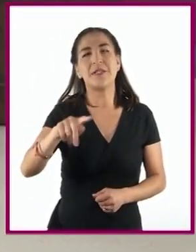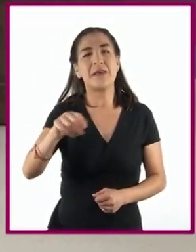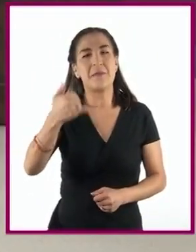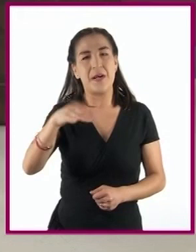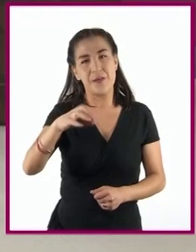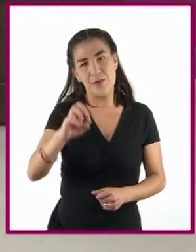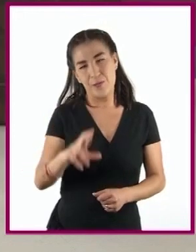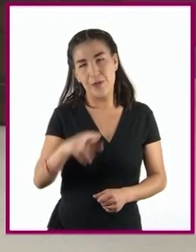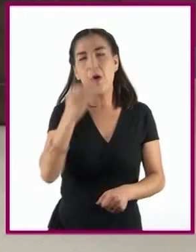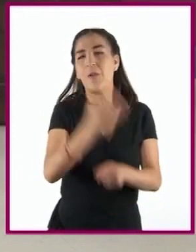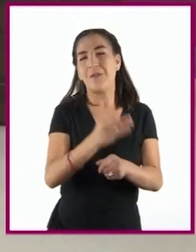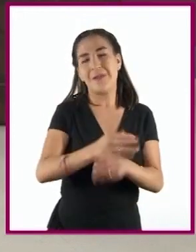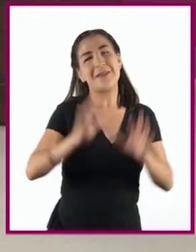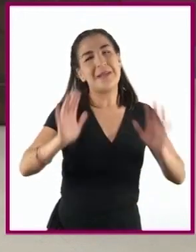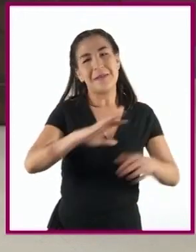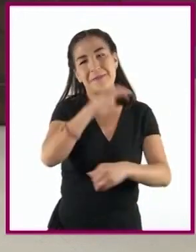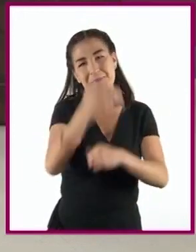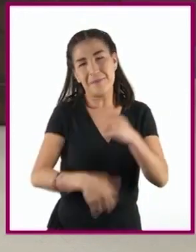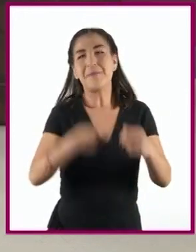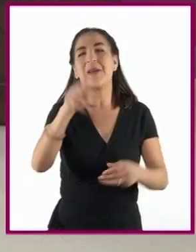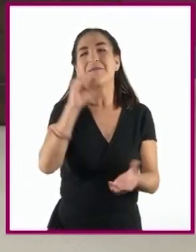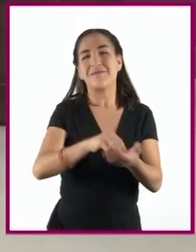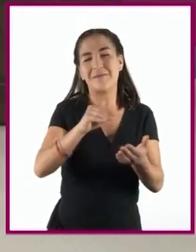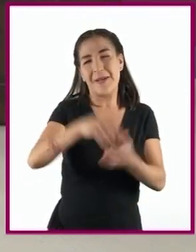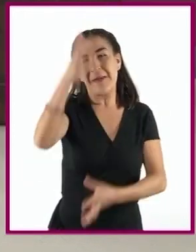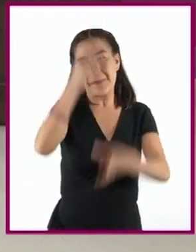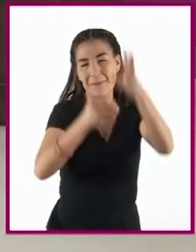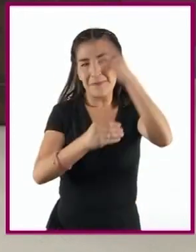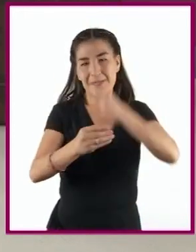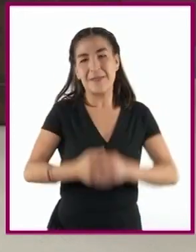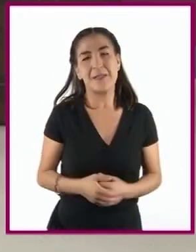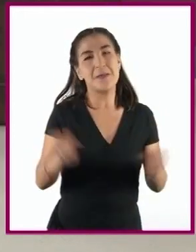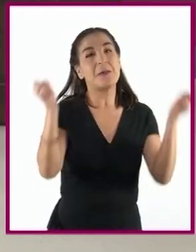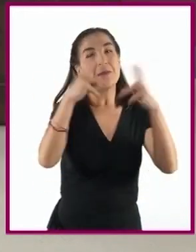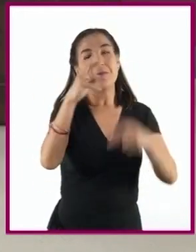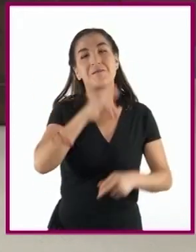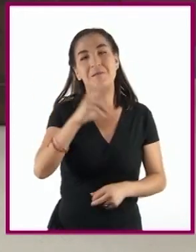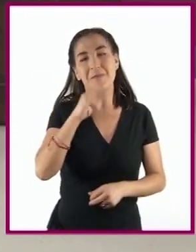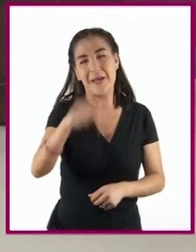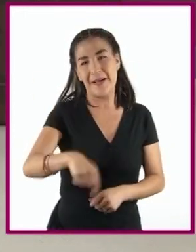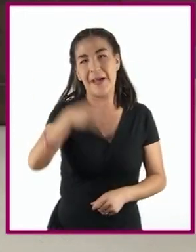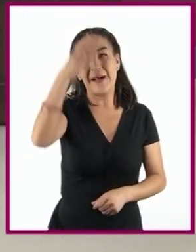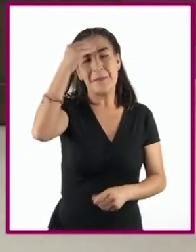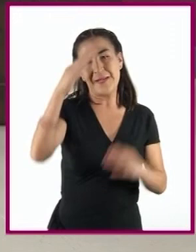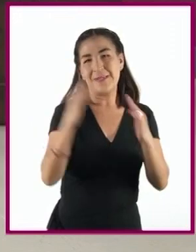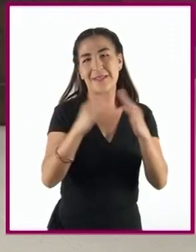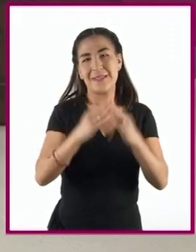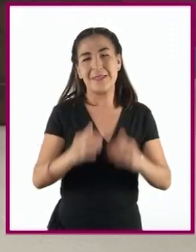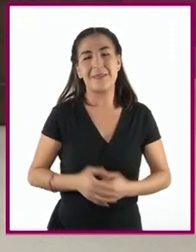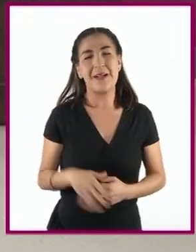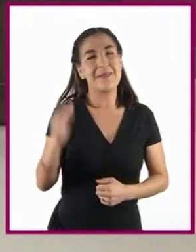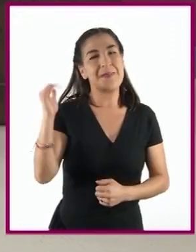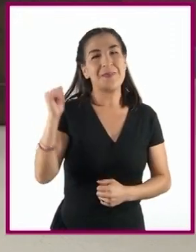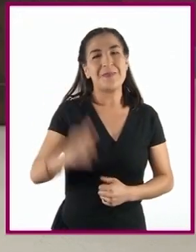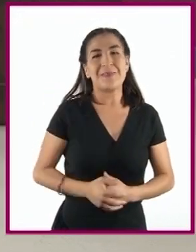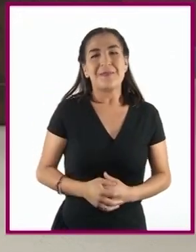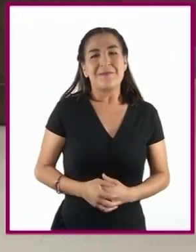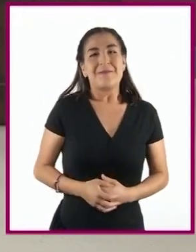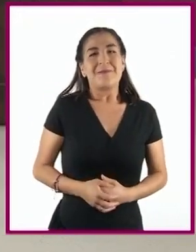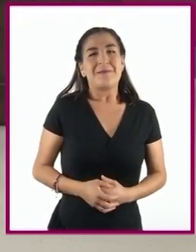concluido pero aún nos queda mucho por aprender así que nos vemos pronto aquí en aprende en casa hasta la próxima